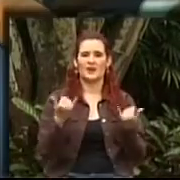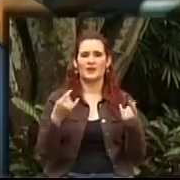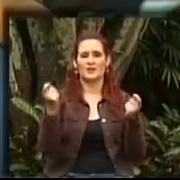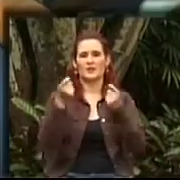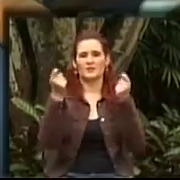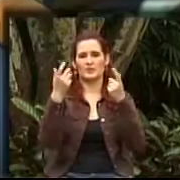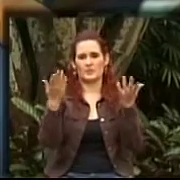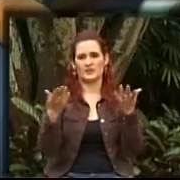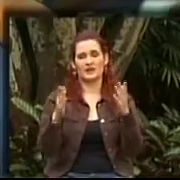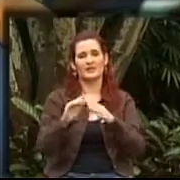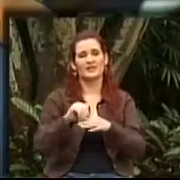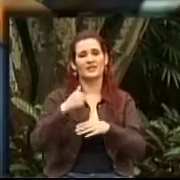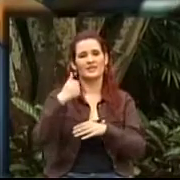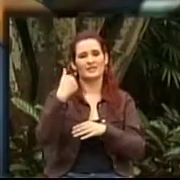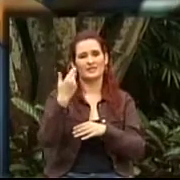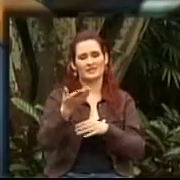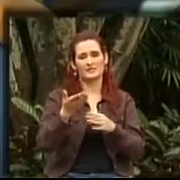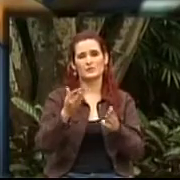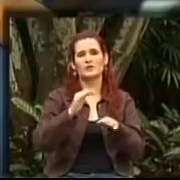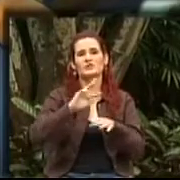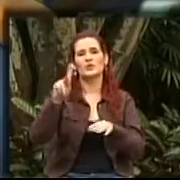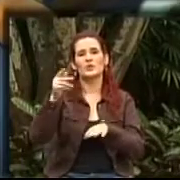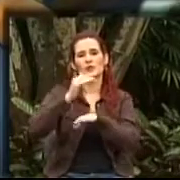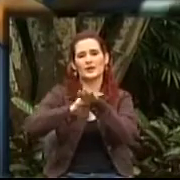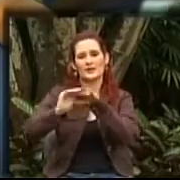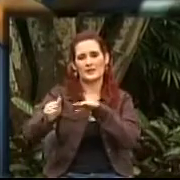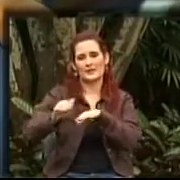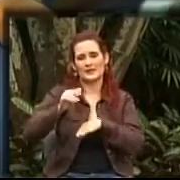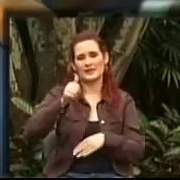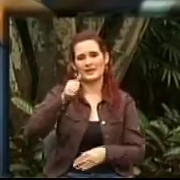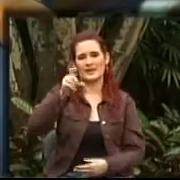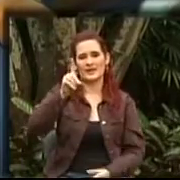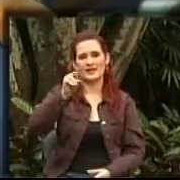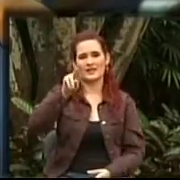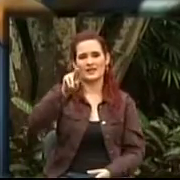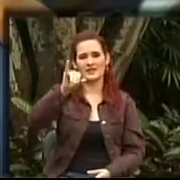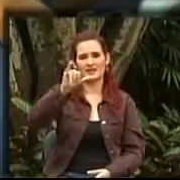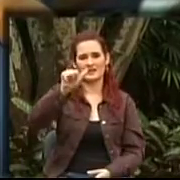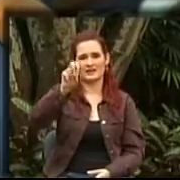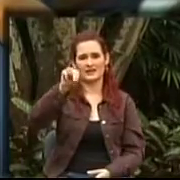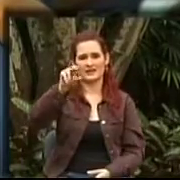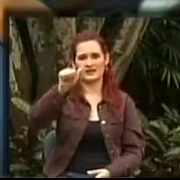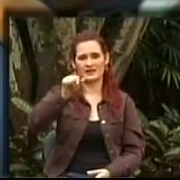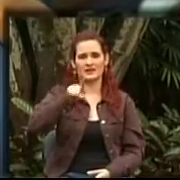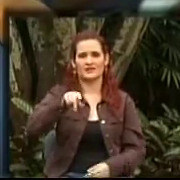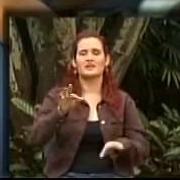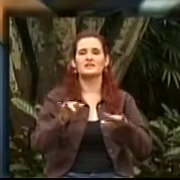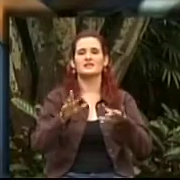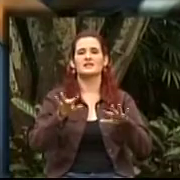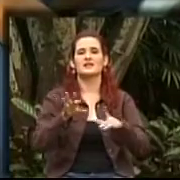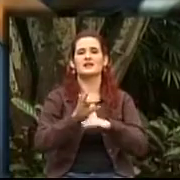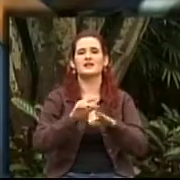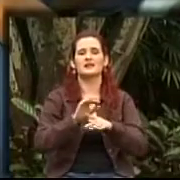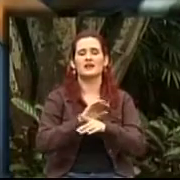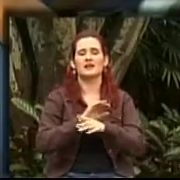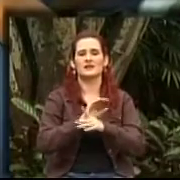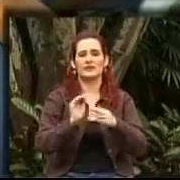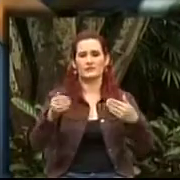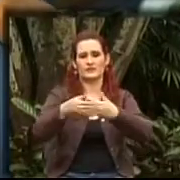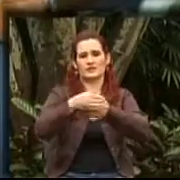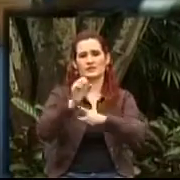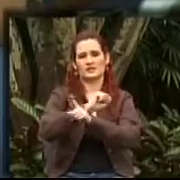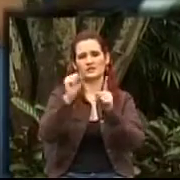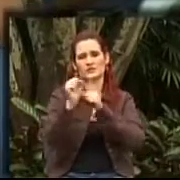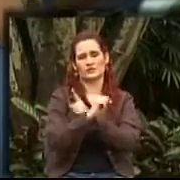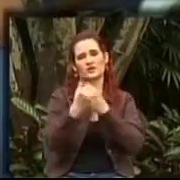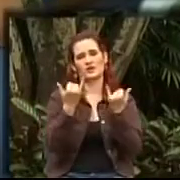institucional y al regreso volveremos con Adriana Suárez, la directora técnica de la unidad de discapacidad de la Secretaría de Bienestar Social y es ella quien nos